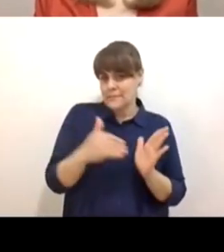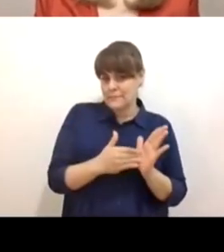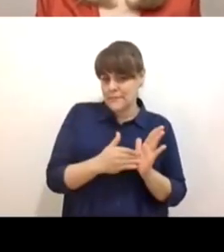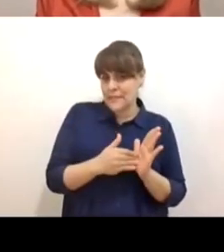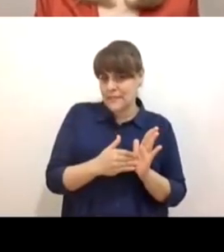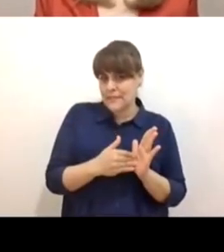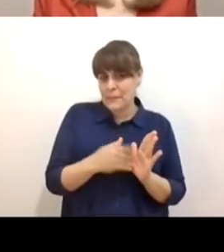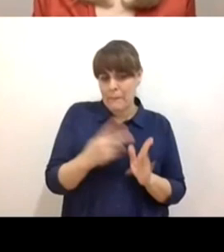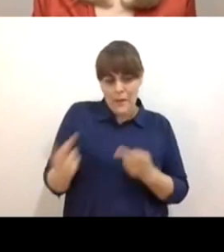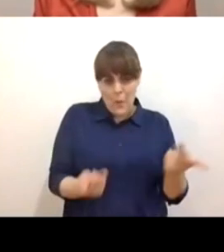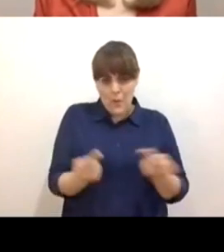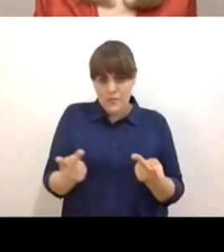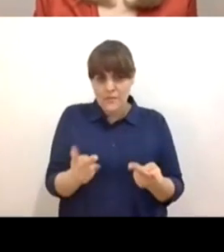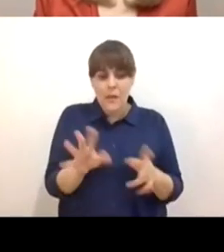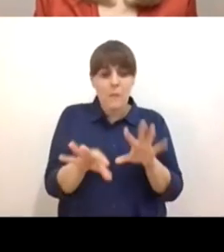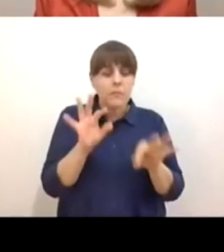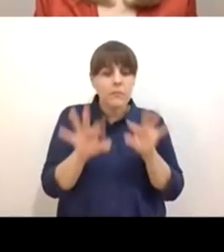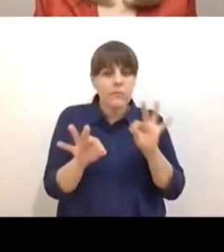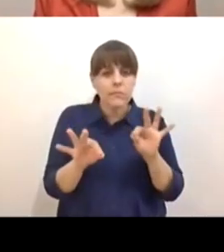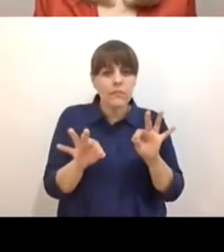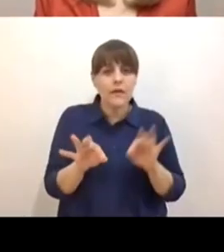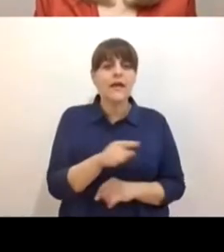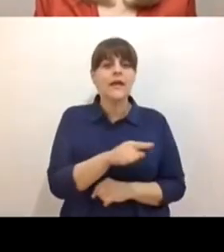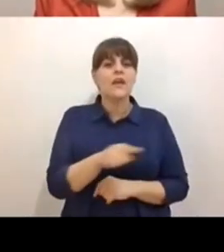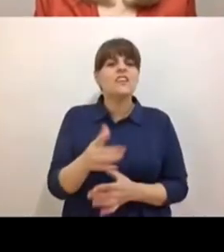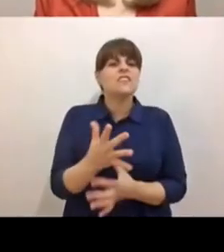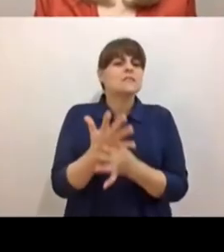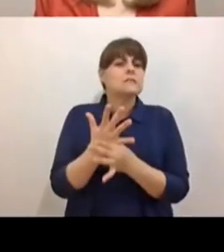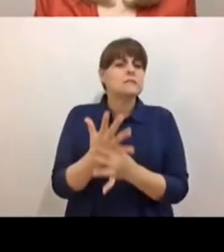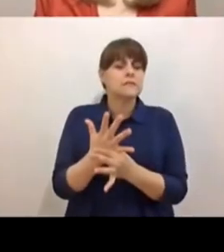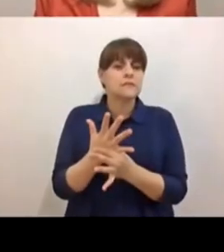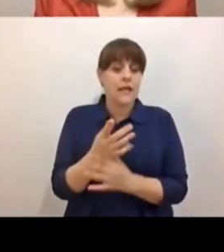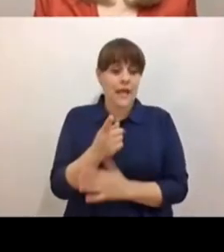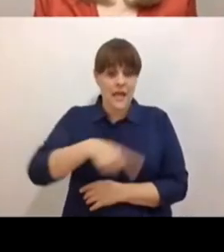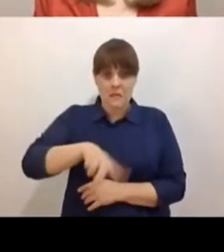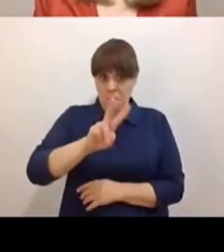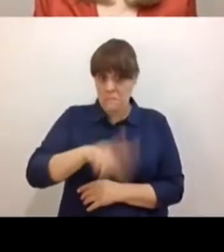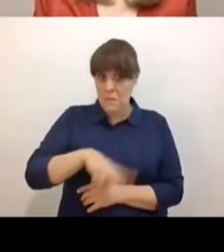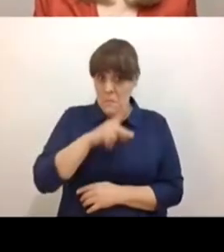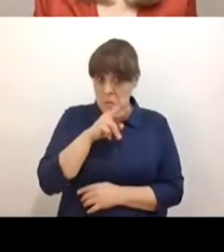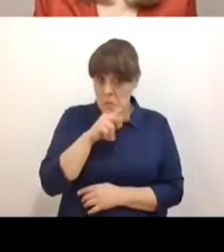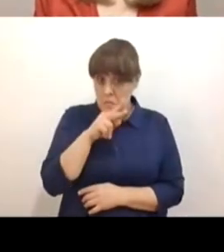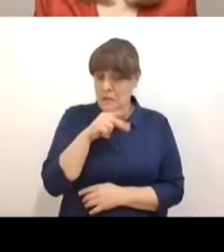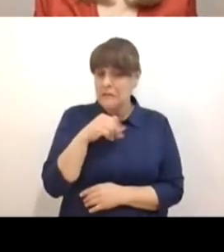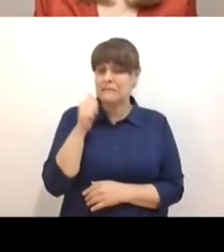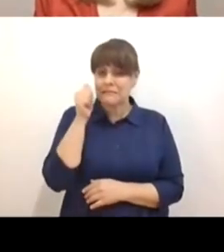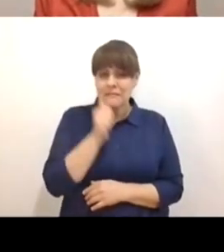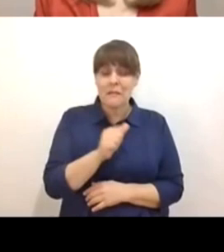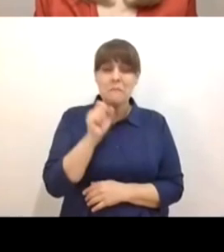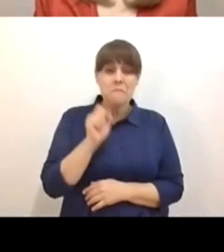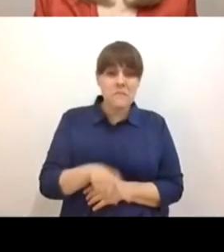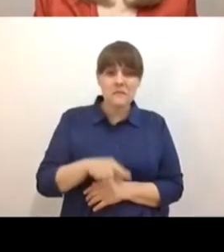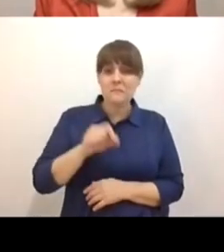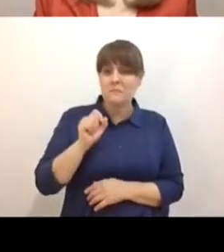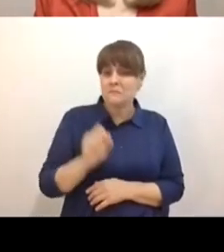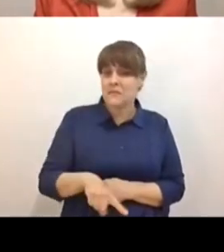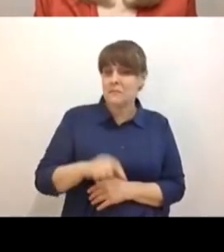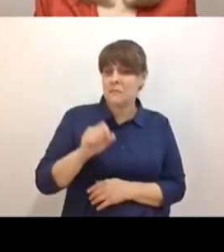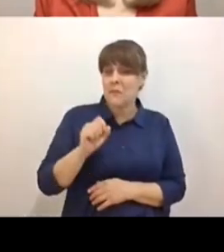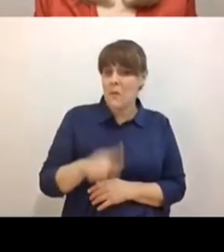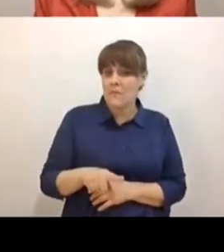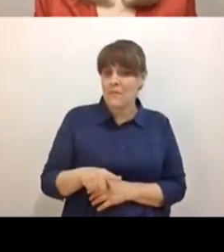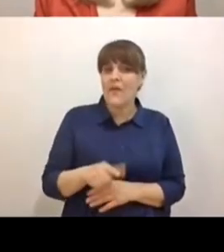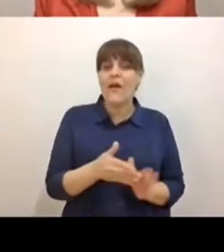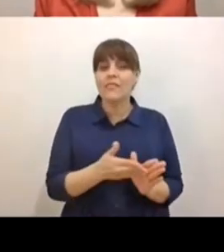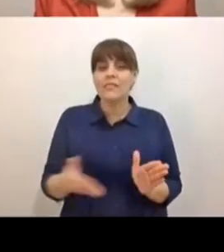de ellos y ellas, nos comparten que una preocupación muy recujente durante la cuarentena es sobre qué va a pasar